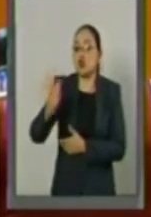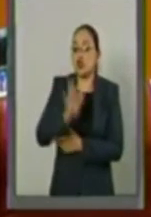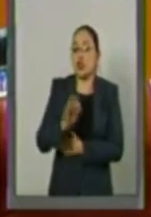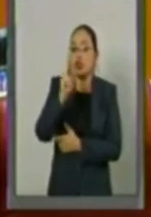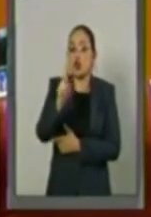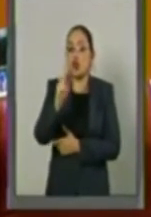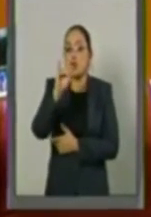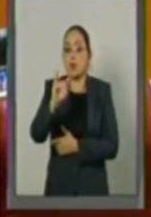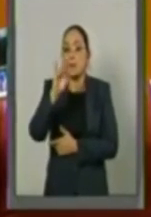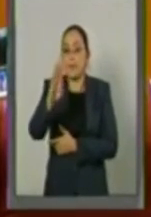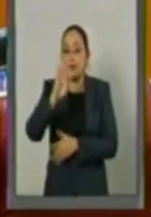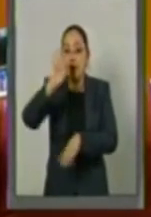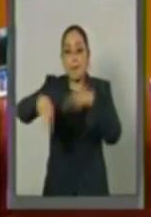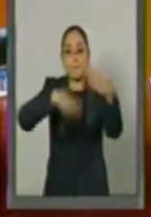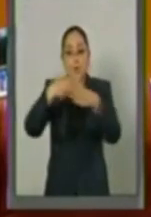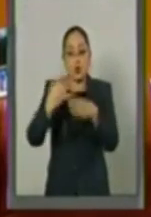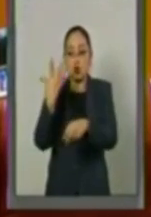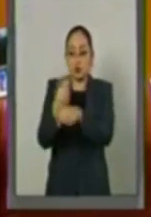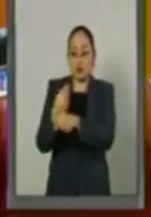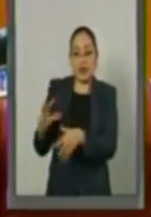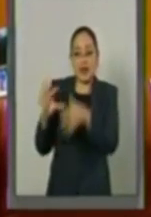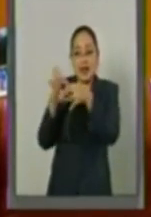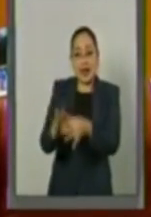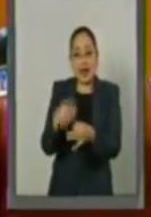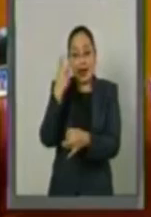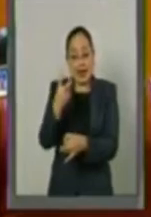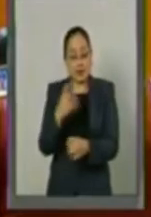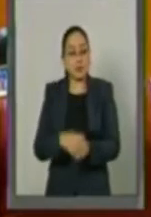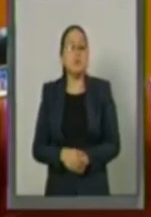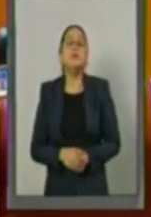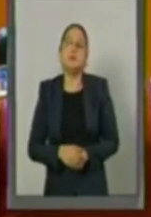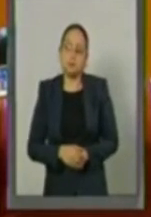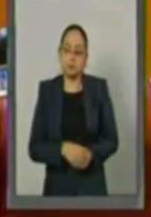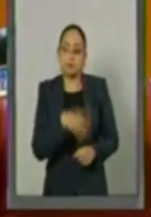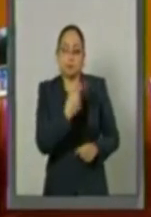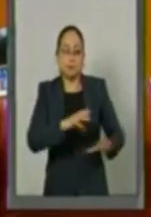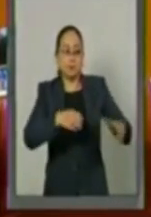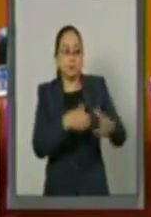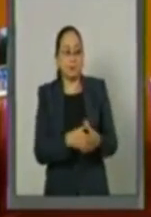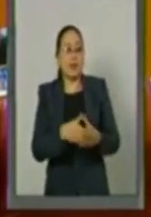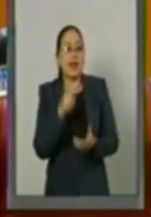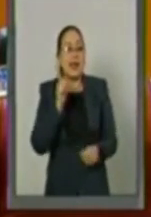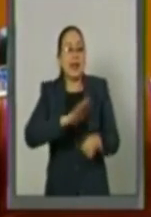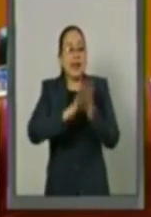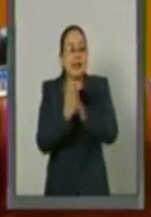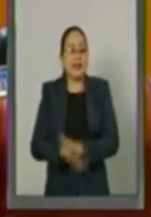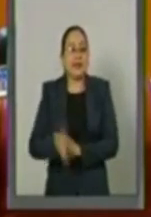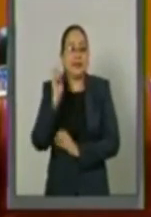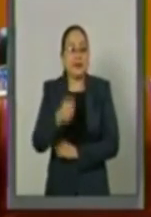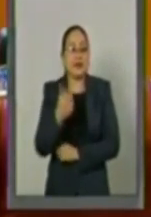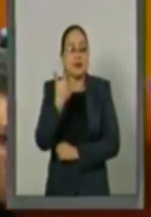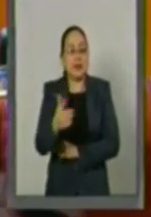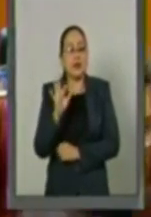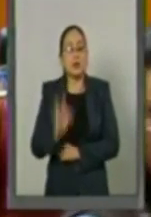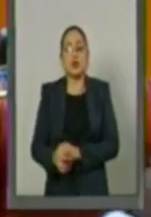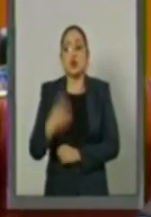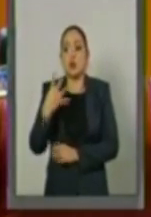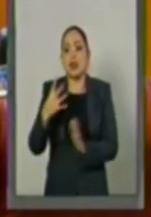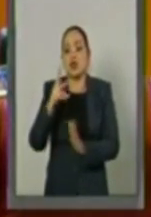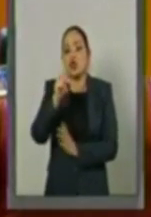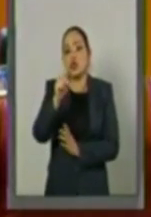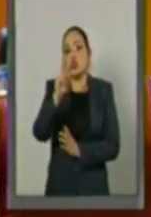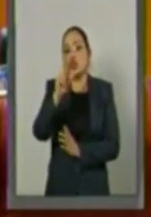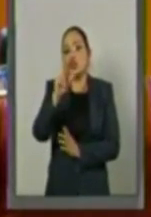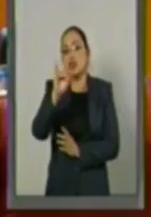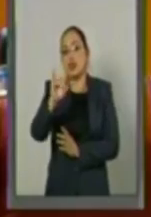Interno Bruto Mundial, lo que representa en recursos 7.4 trillones de dólares.